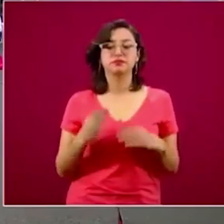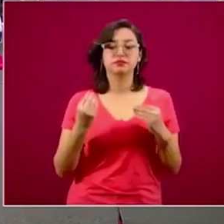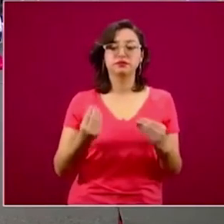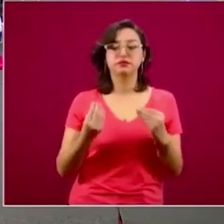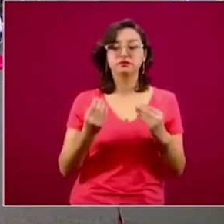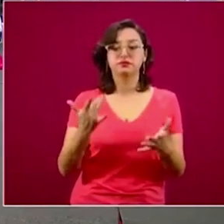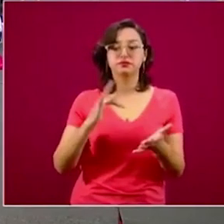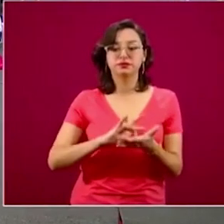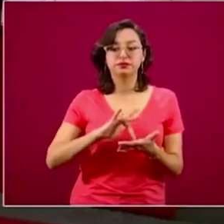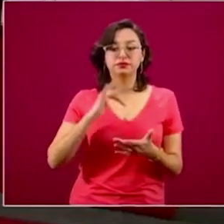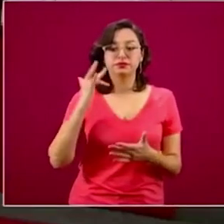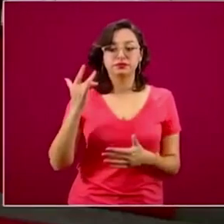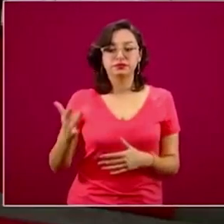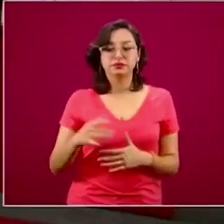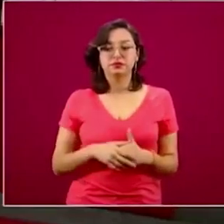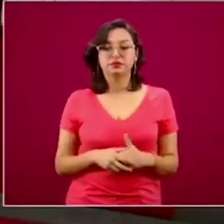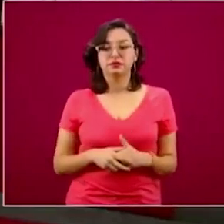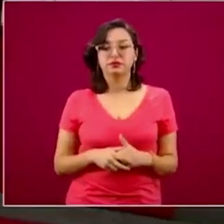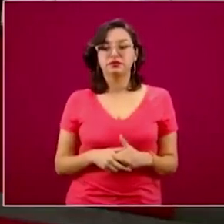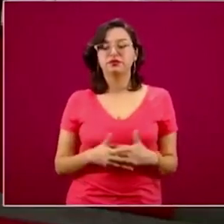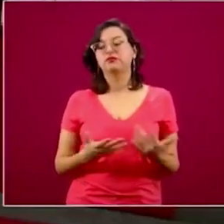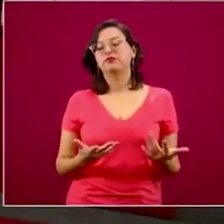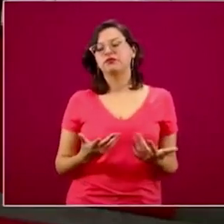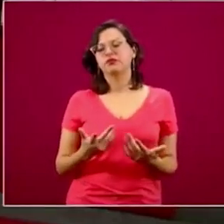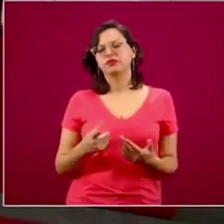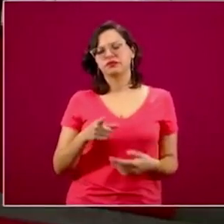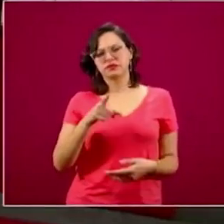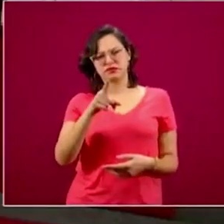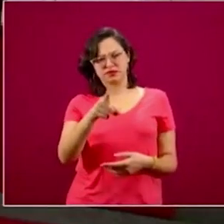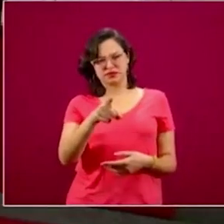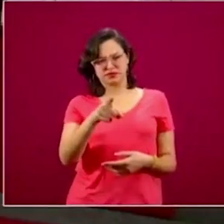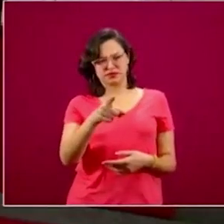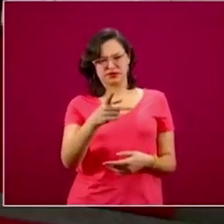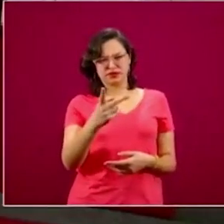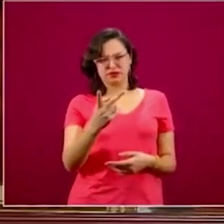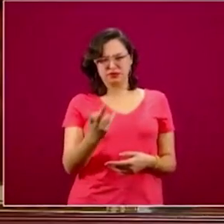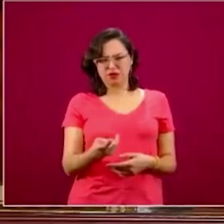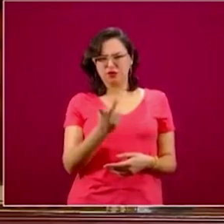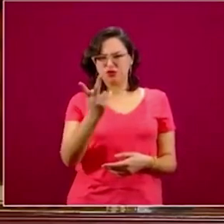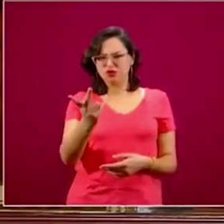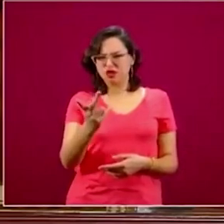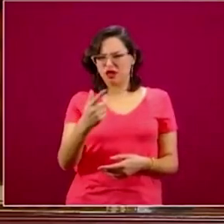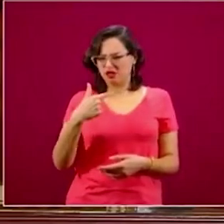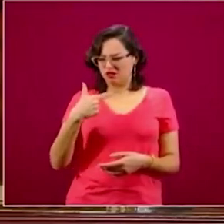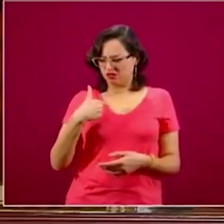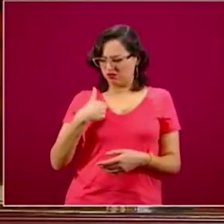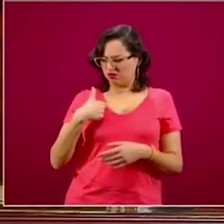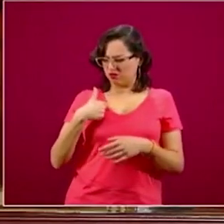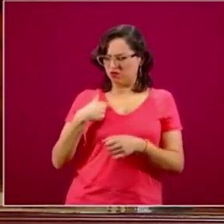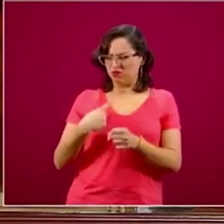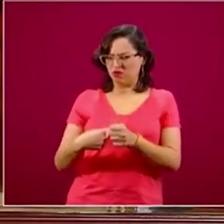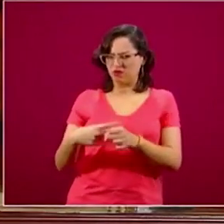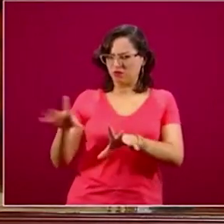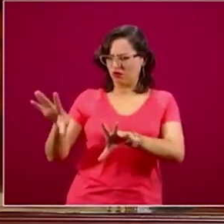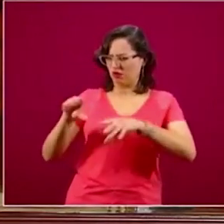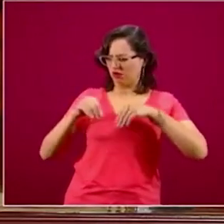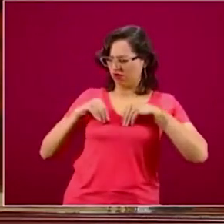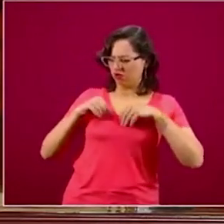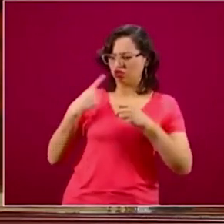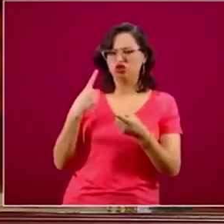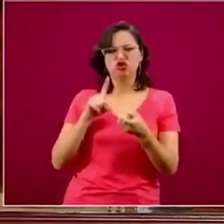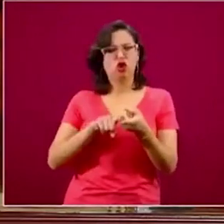La pregunta sobre en dónde me contagié, me parece que hemos